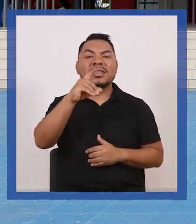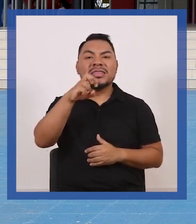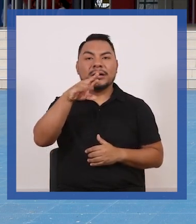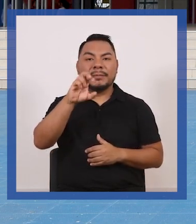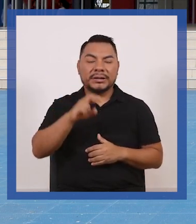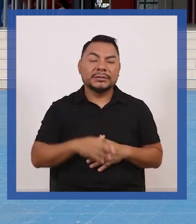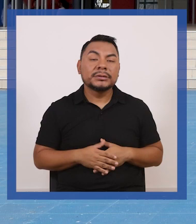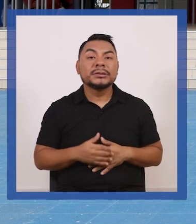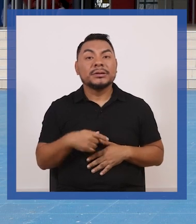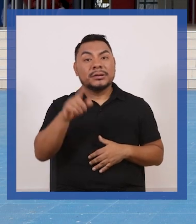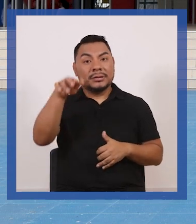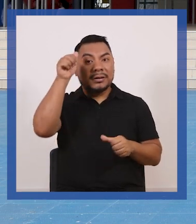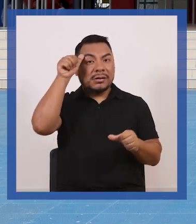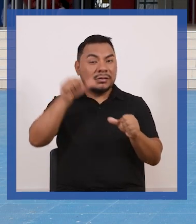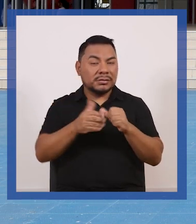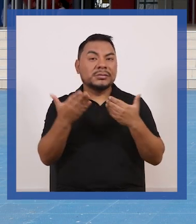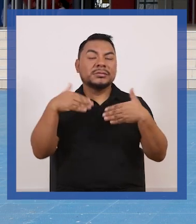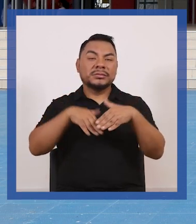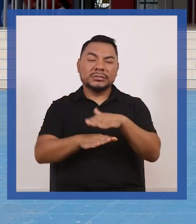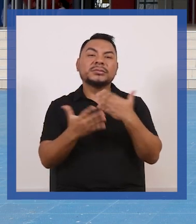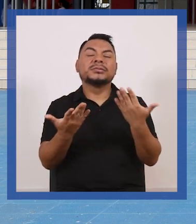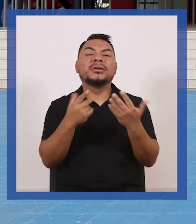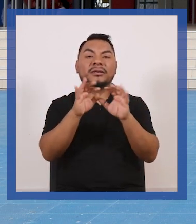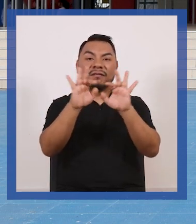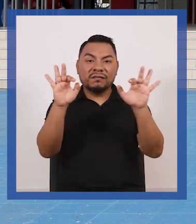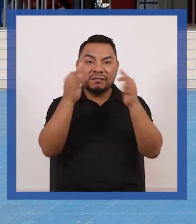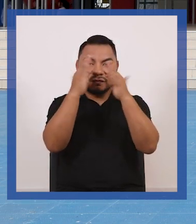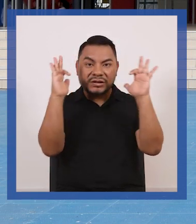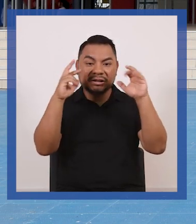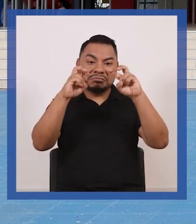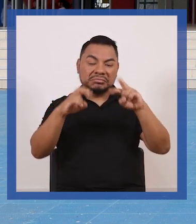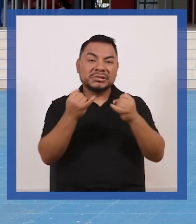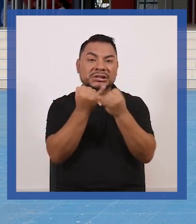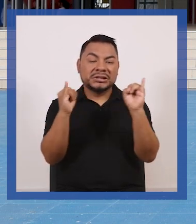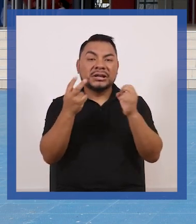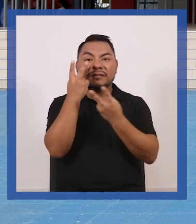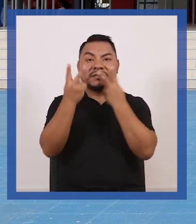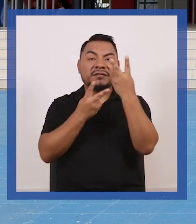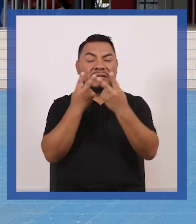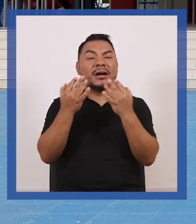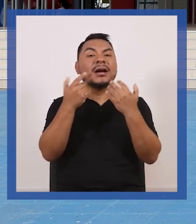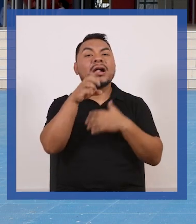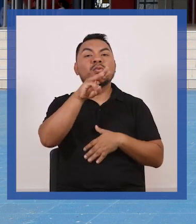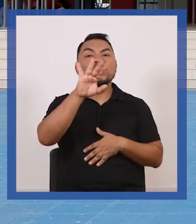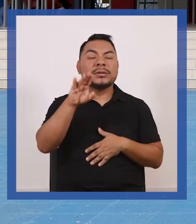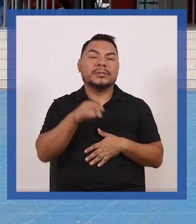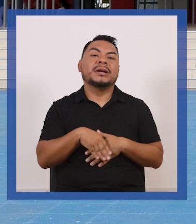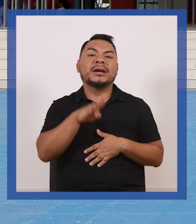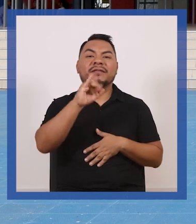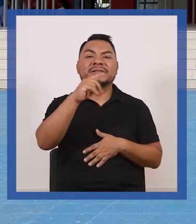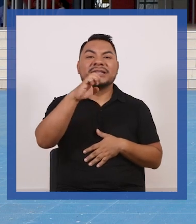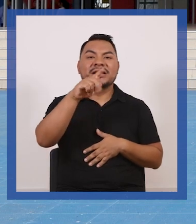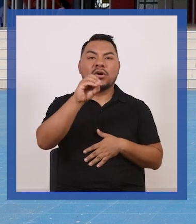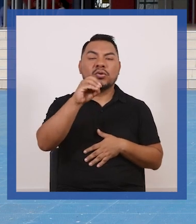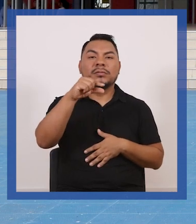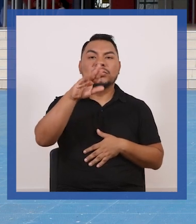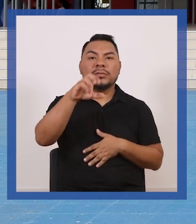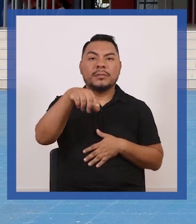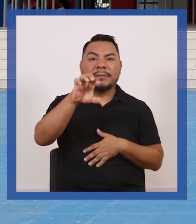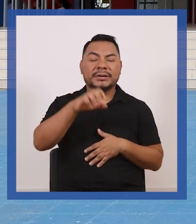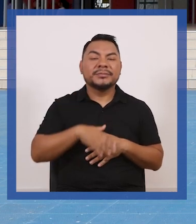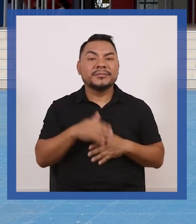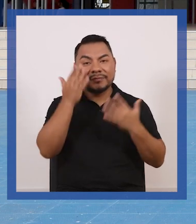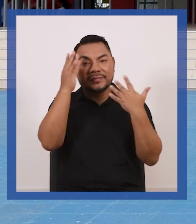Dahmer recuerden que pueden ingresar a nuestras cuentas en las redes sociales y también visitar nuestra página web bicentenario.gov